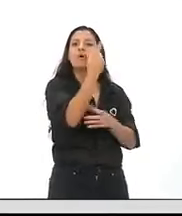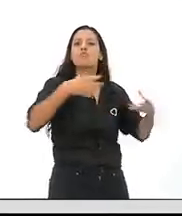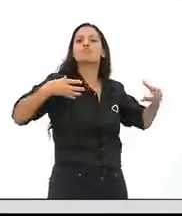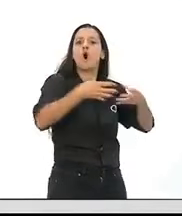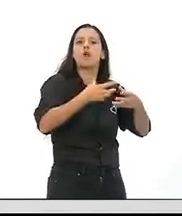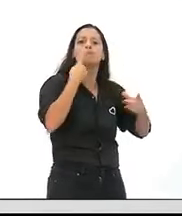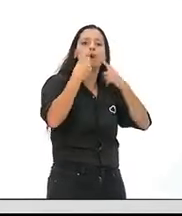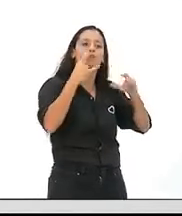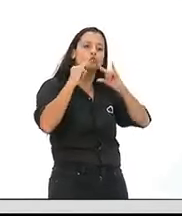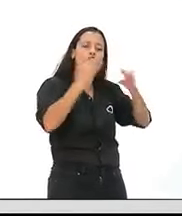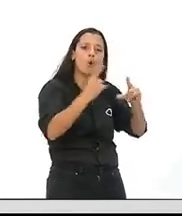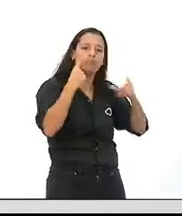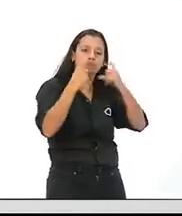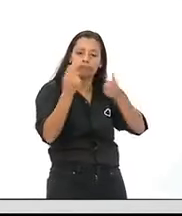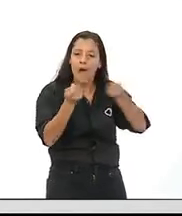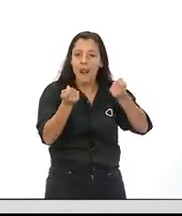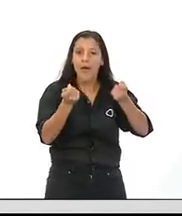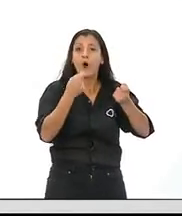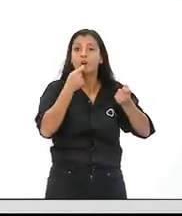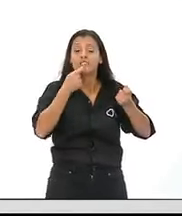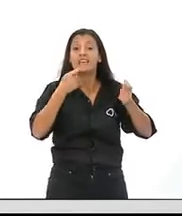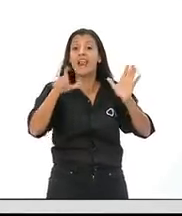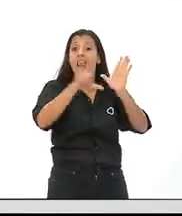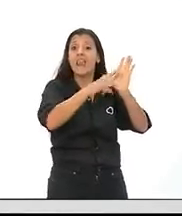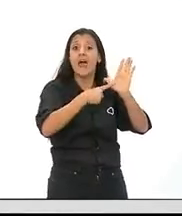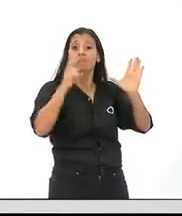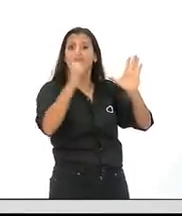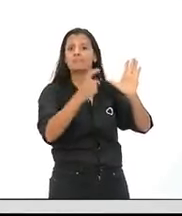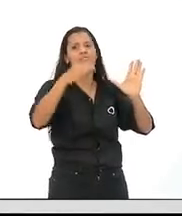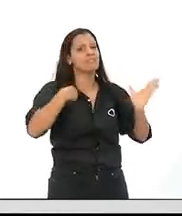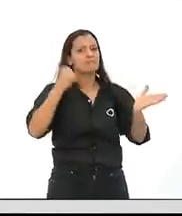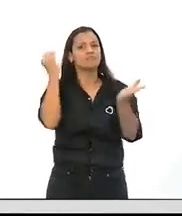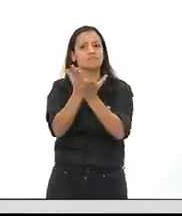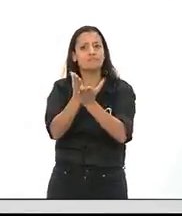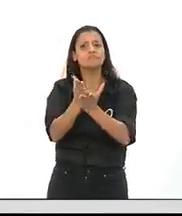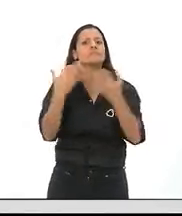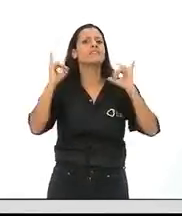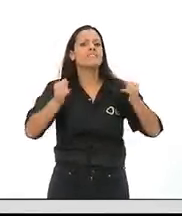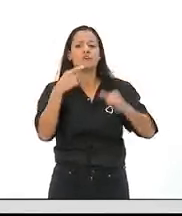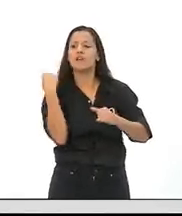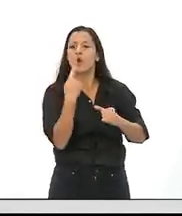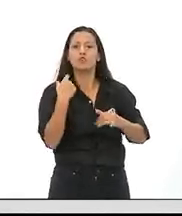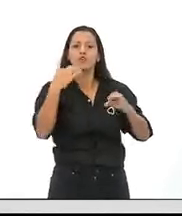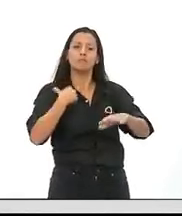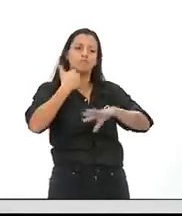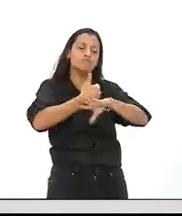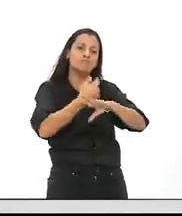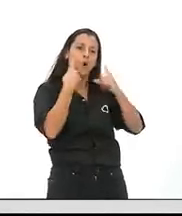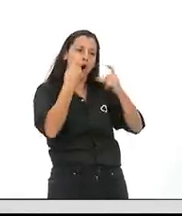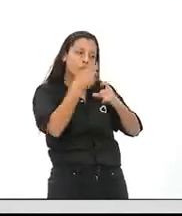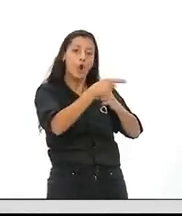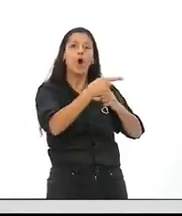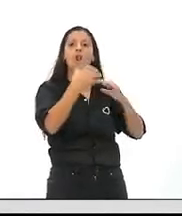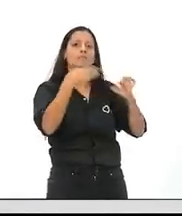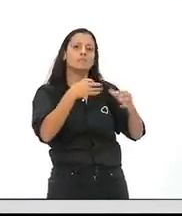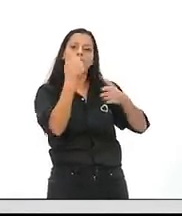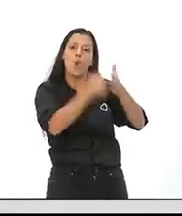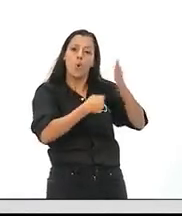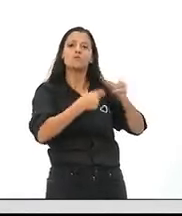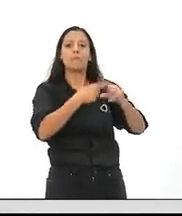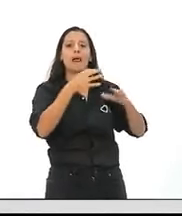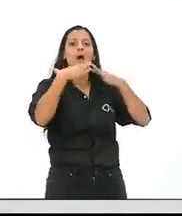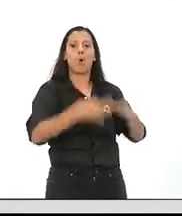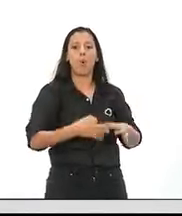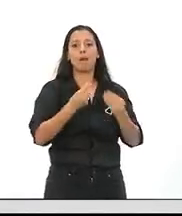compañeros. Tenemos que esta ley se tiene que cumplir y tiene que ser efectiva. Y nosotros tenemos que ser los garantes que eso se cumpla. Muchísimas